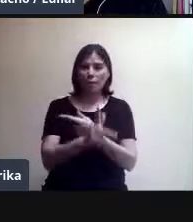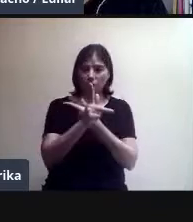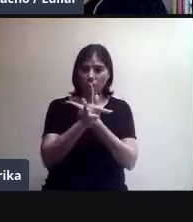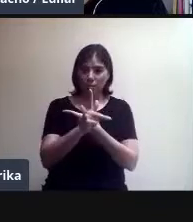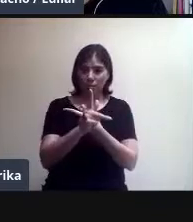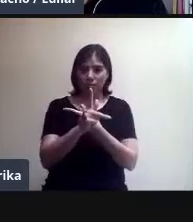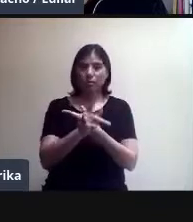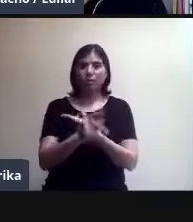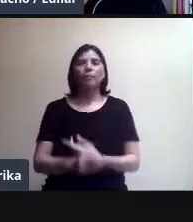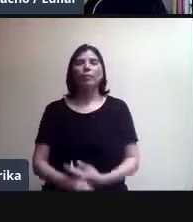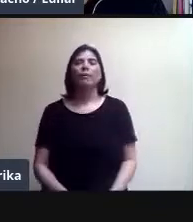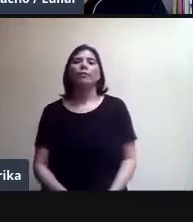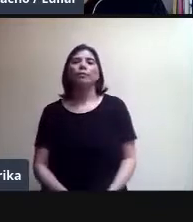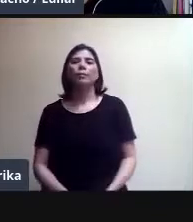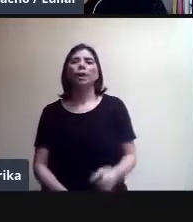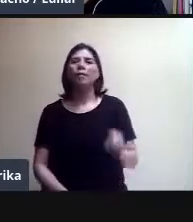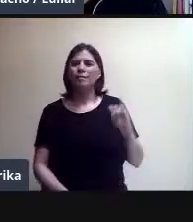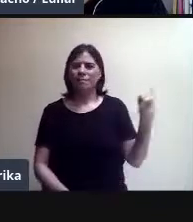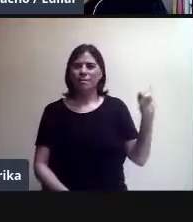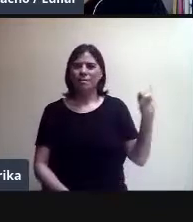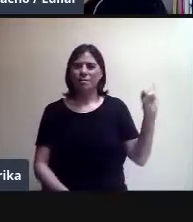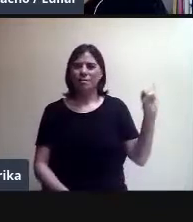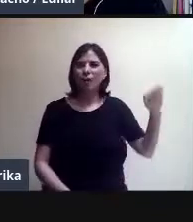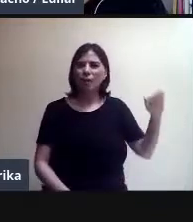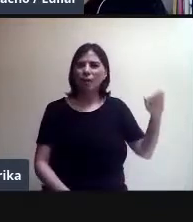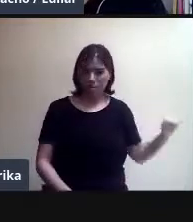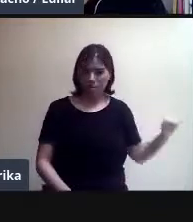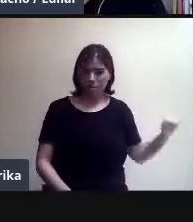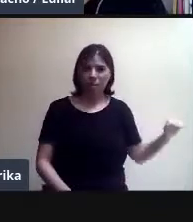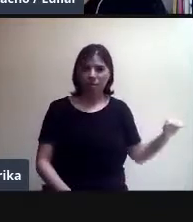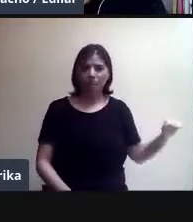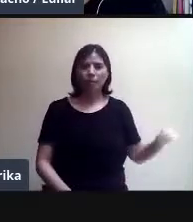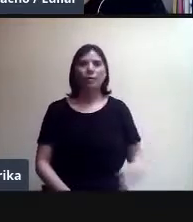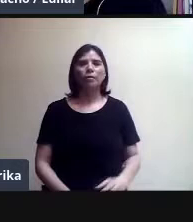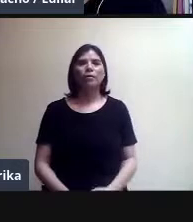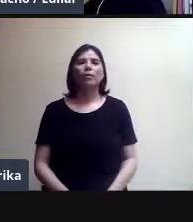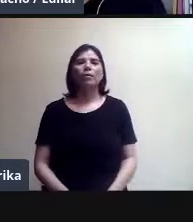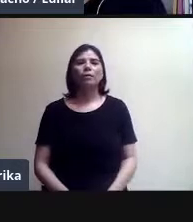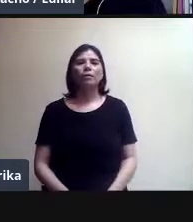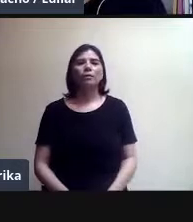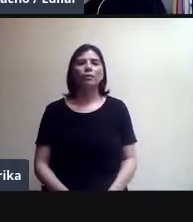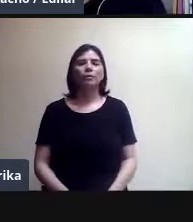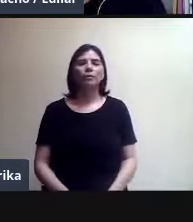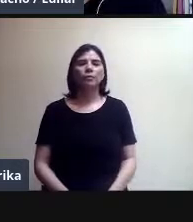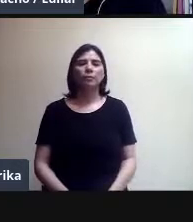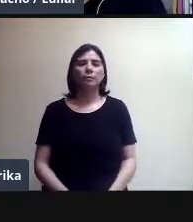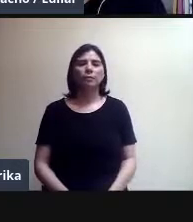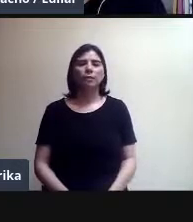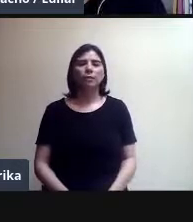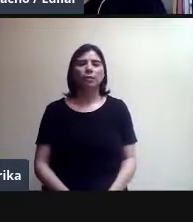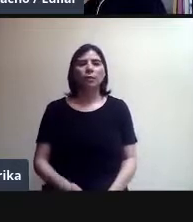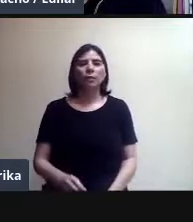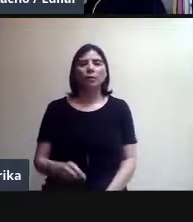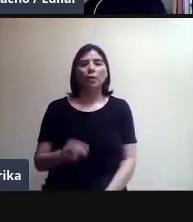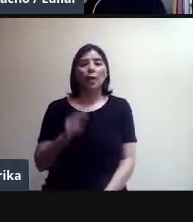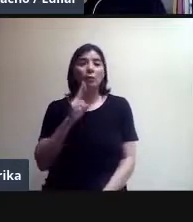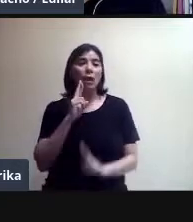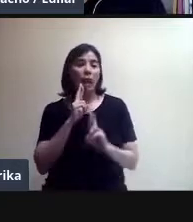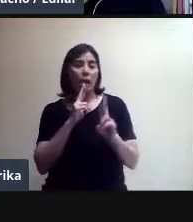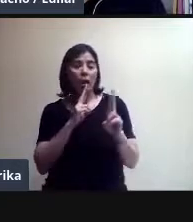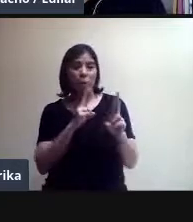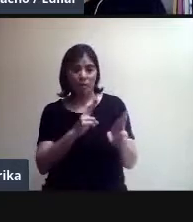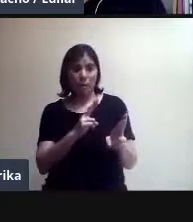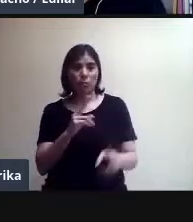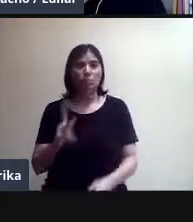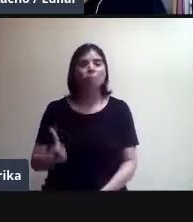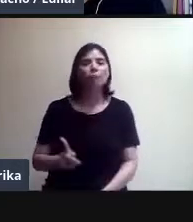izquierdo, y voy a contestar también la pregunta que nos hace el maestro, que nos hizo favor de comentarnos